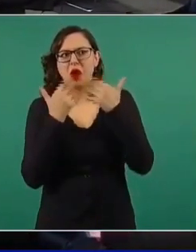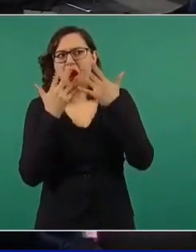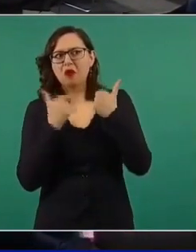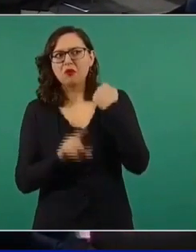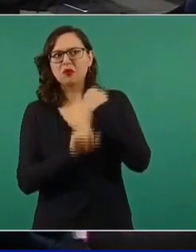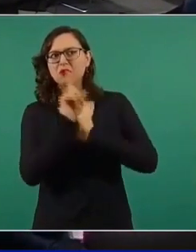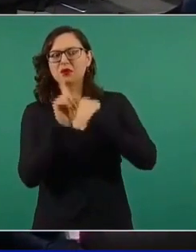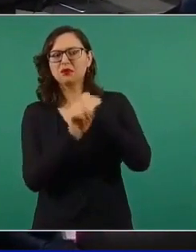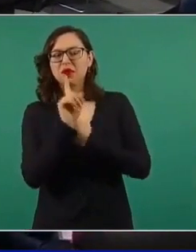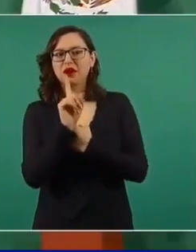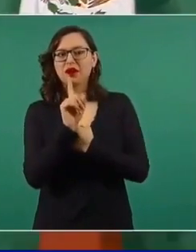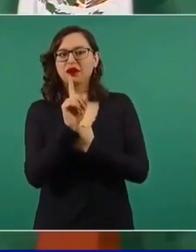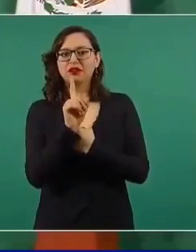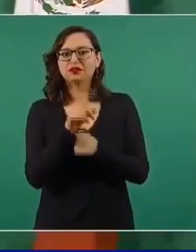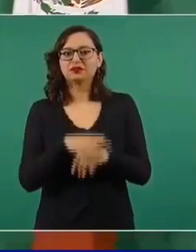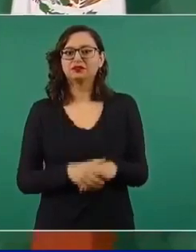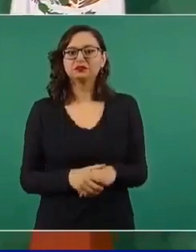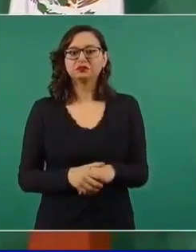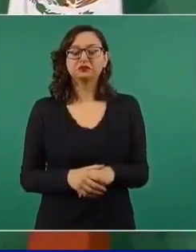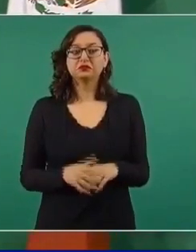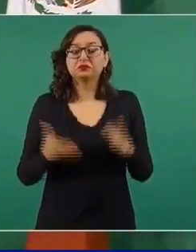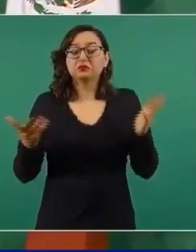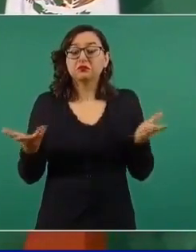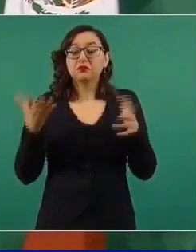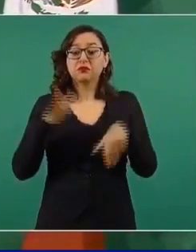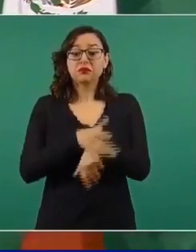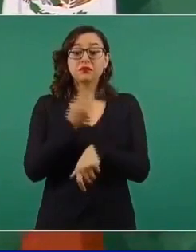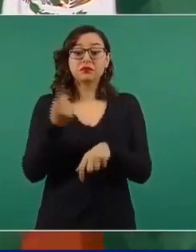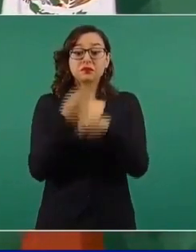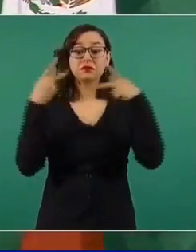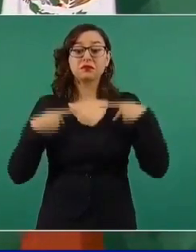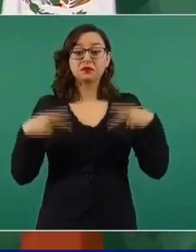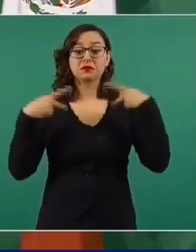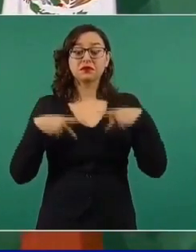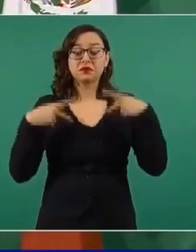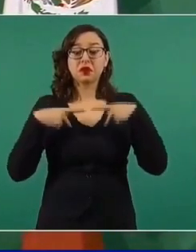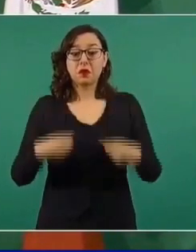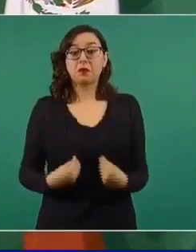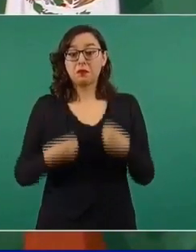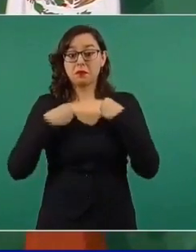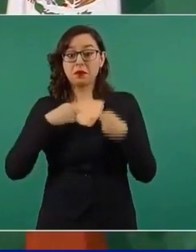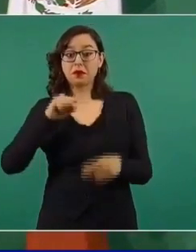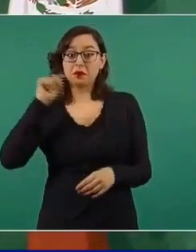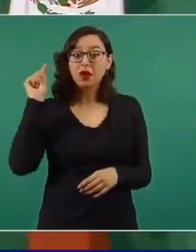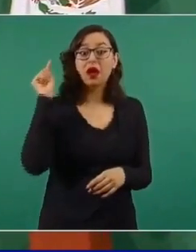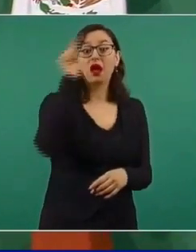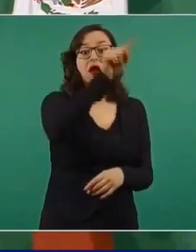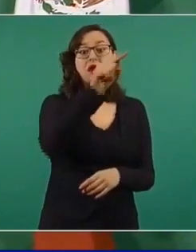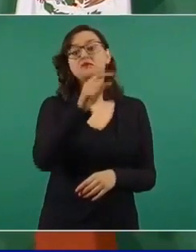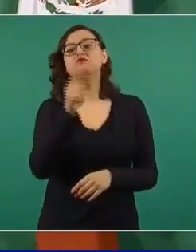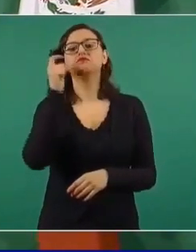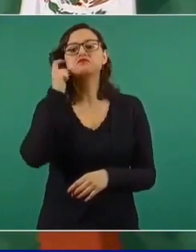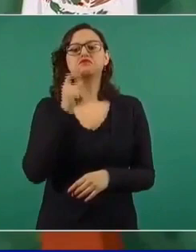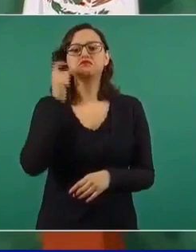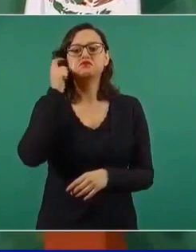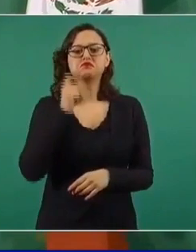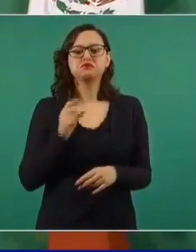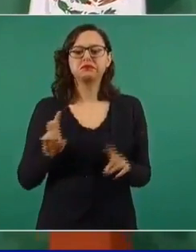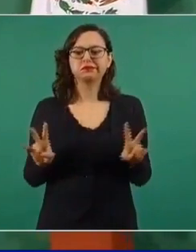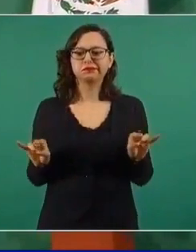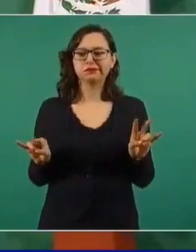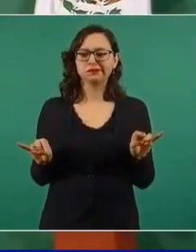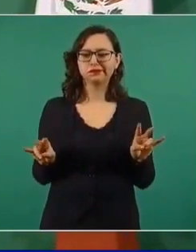Los guerrerenses son muy despiertos.